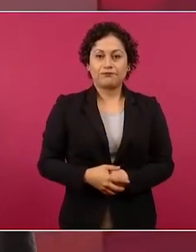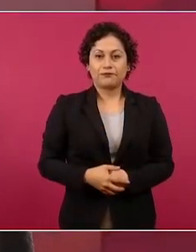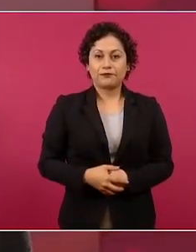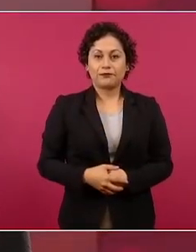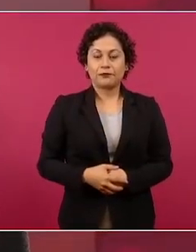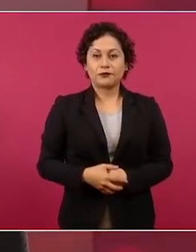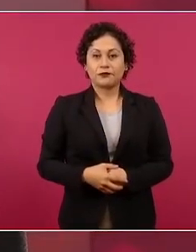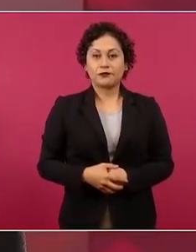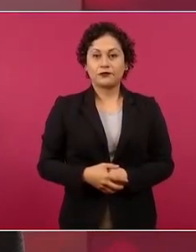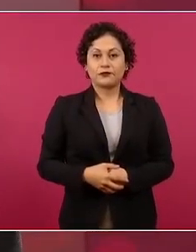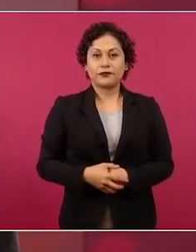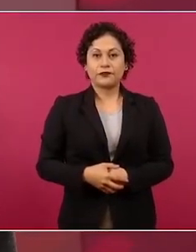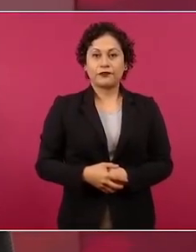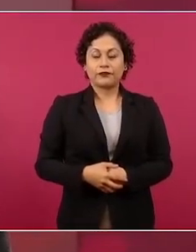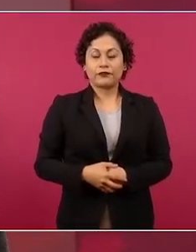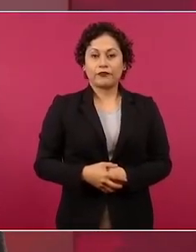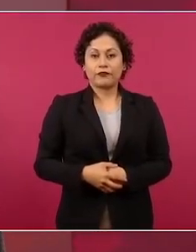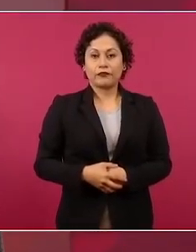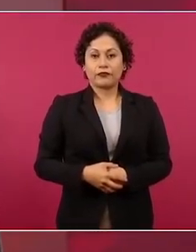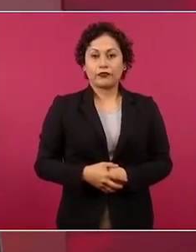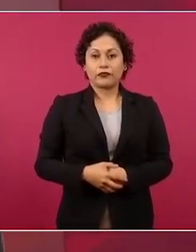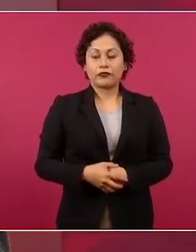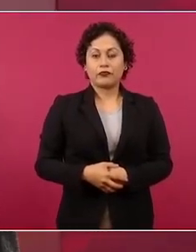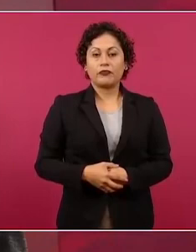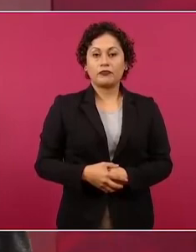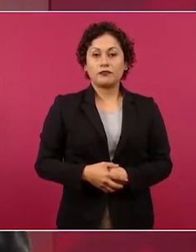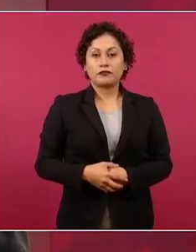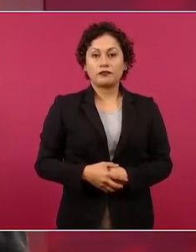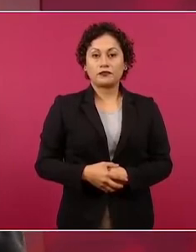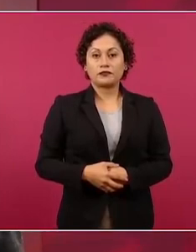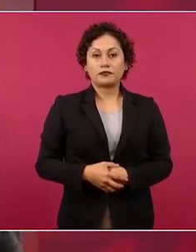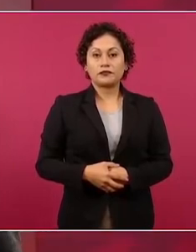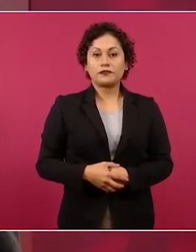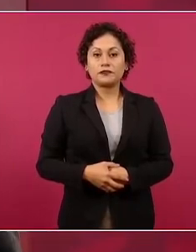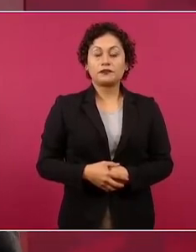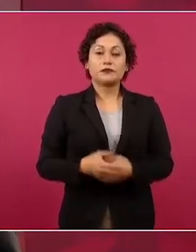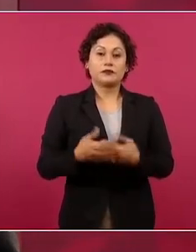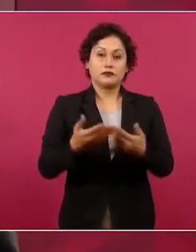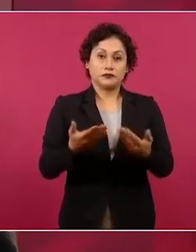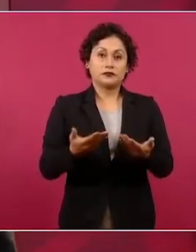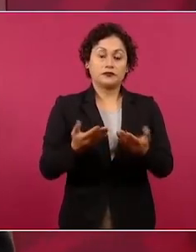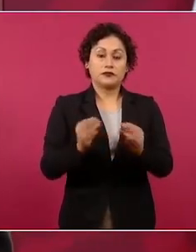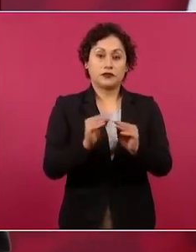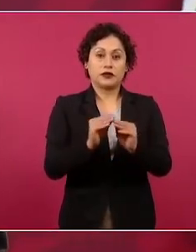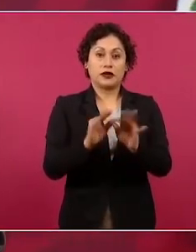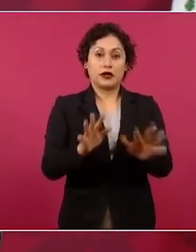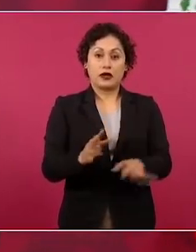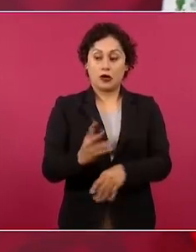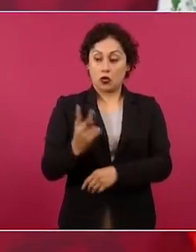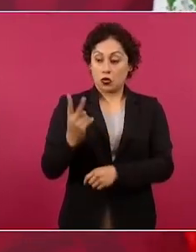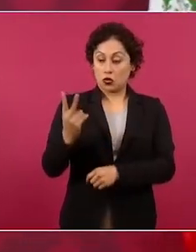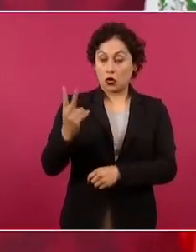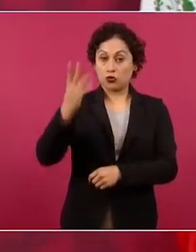sobre todo las dos principales autoridades,